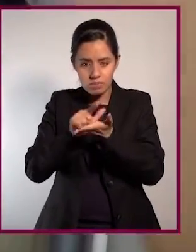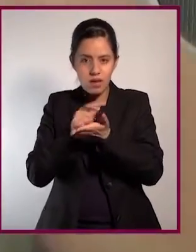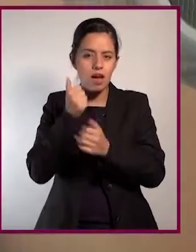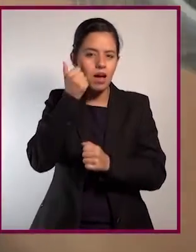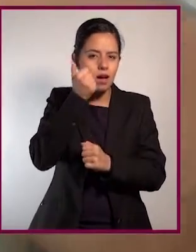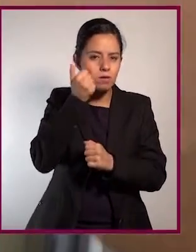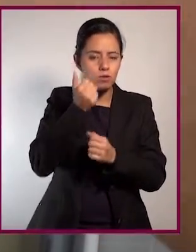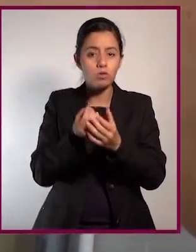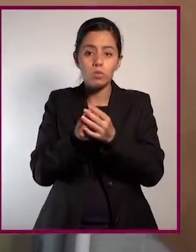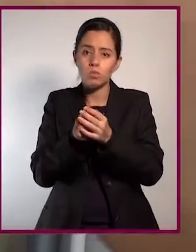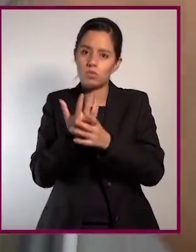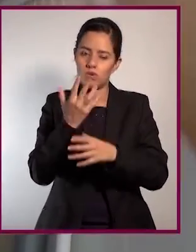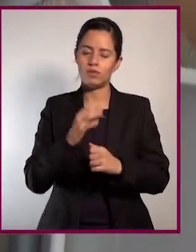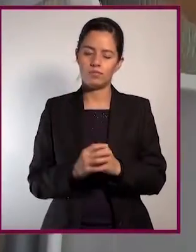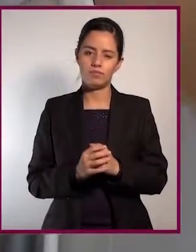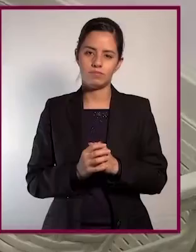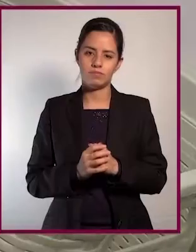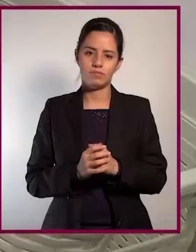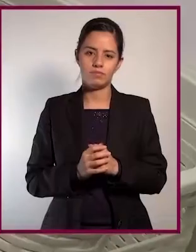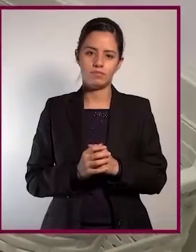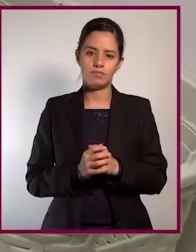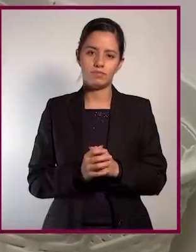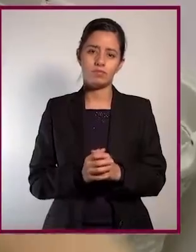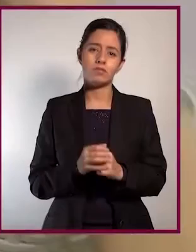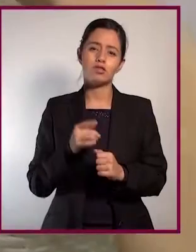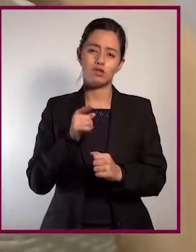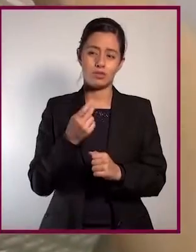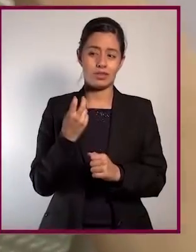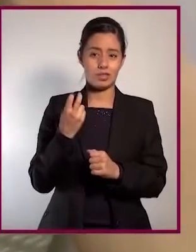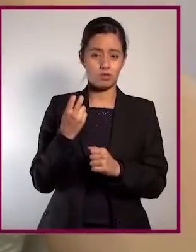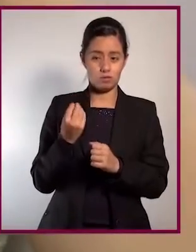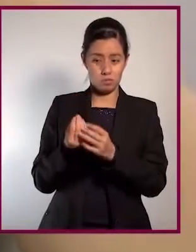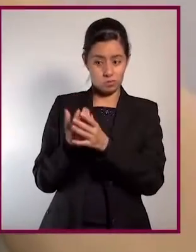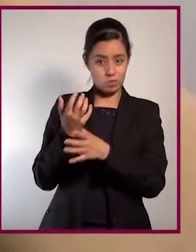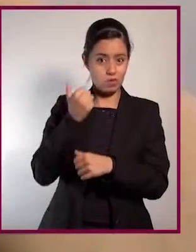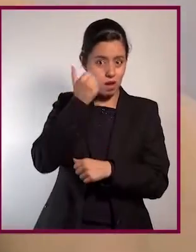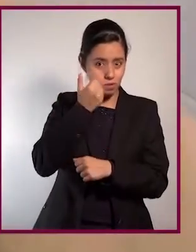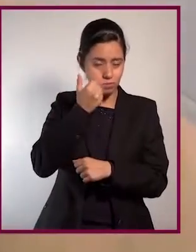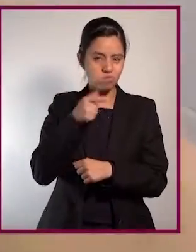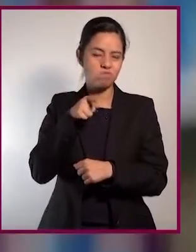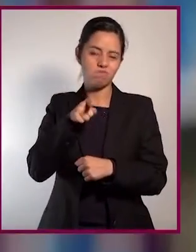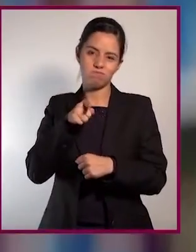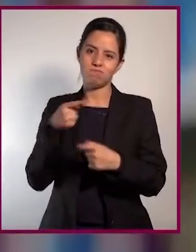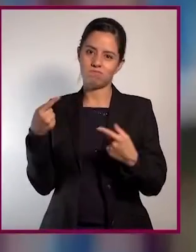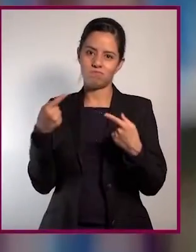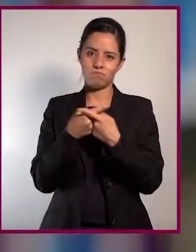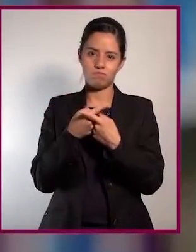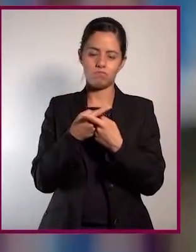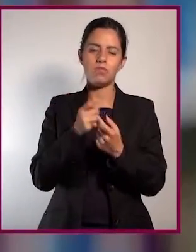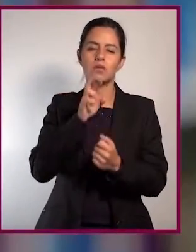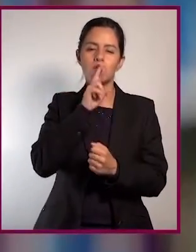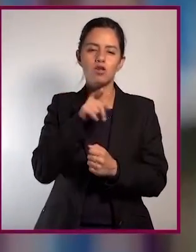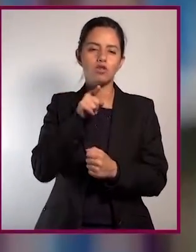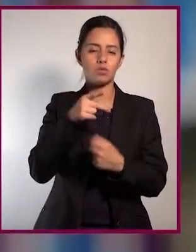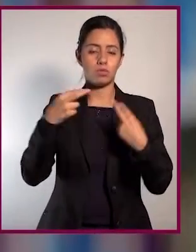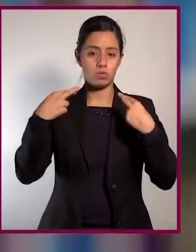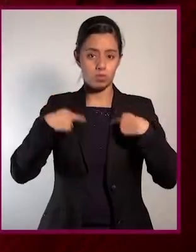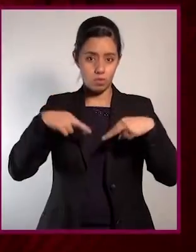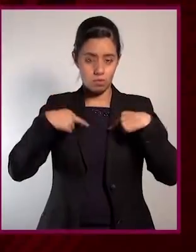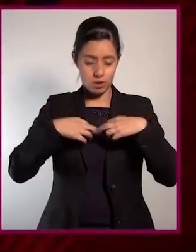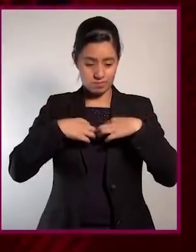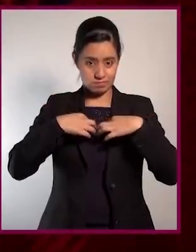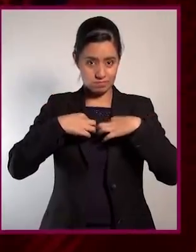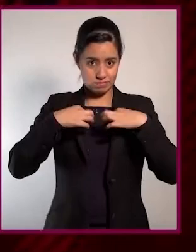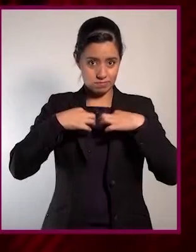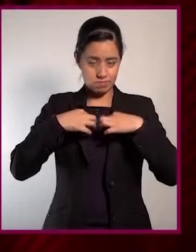jabón detergente o suavizante y tengas alergia al nuevo producto. De ser así, enjuaga la última